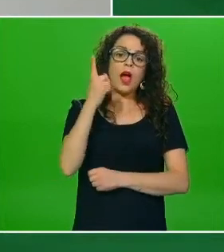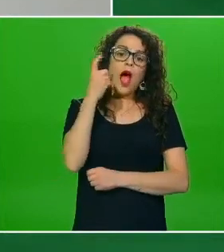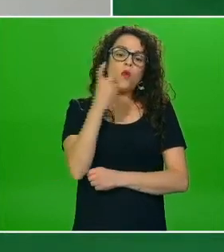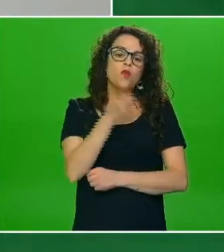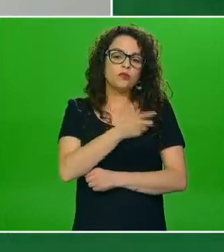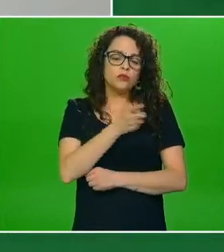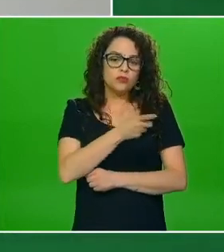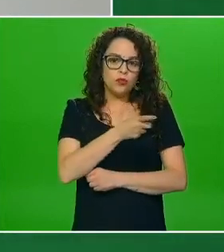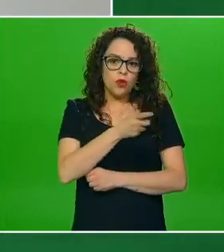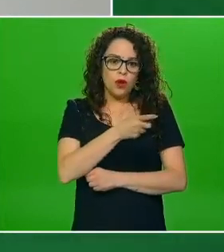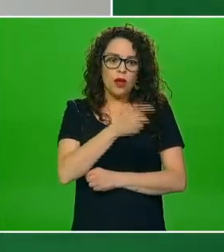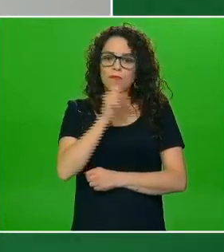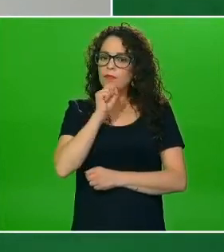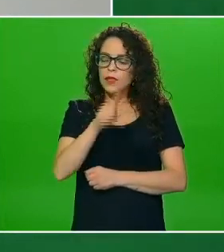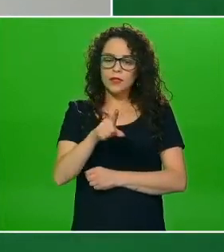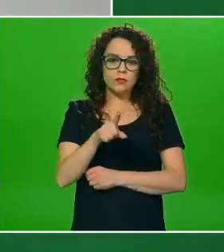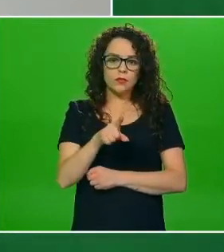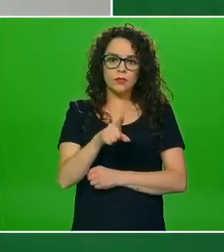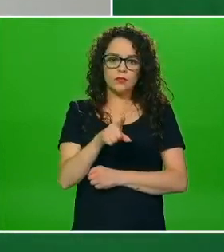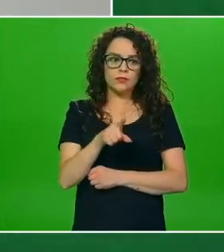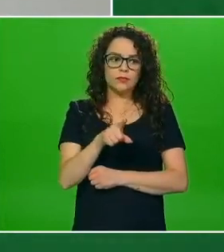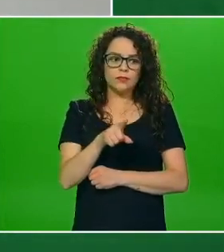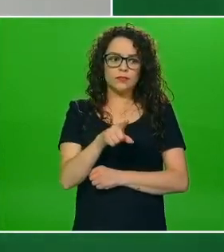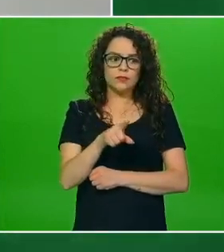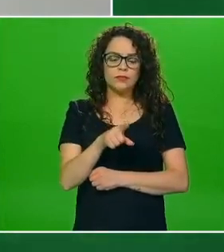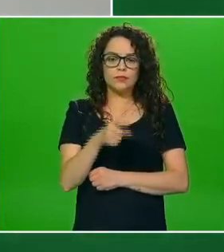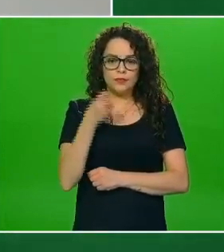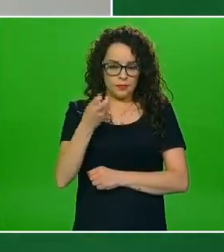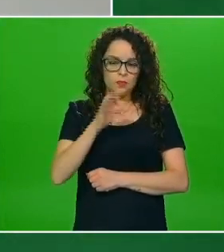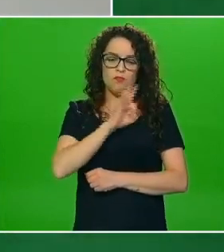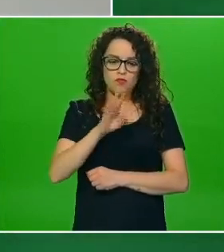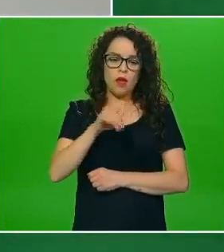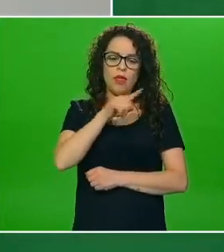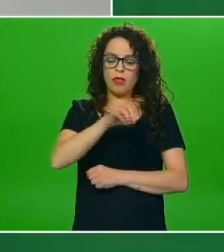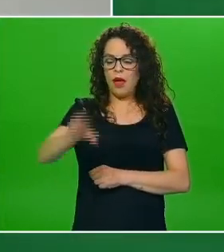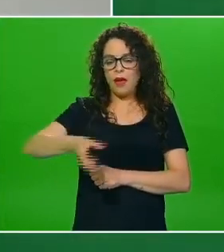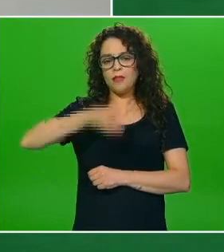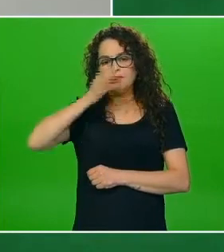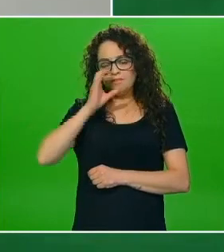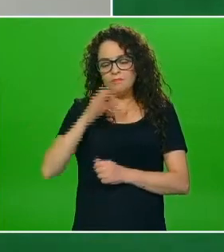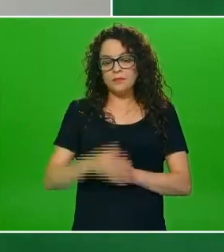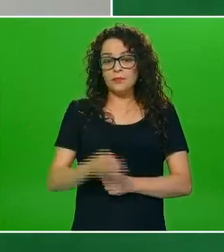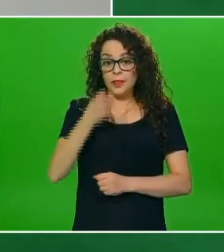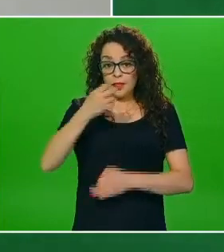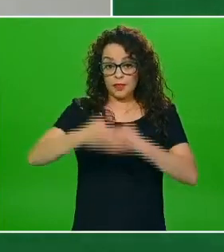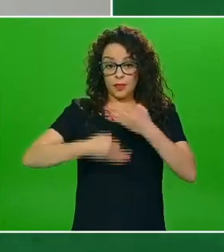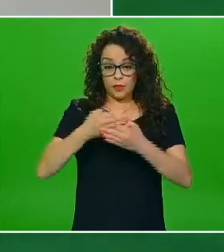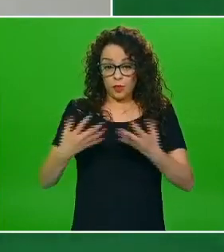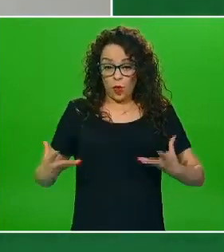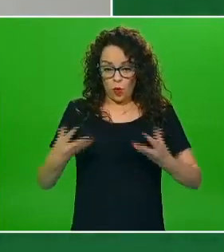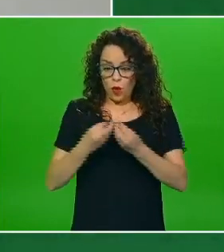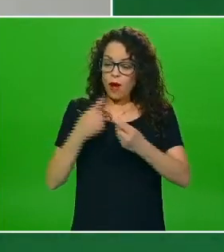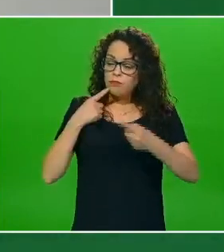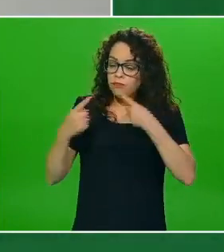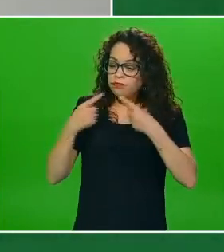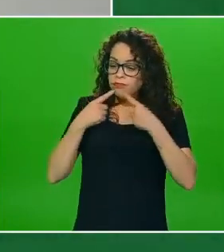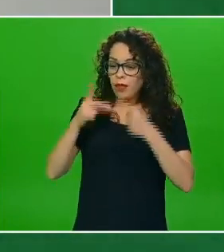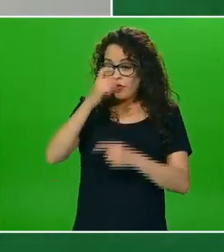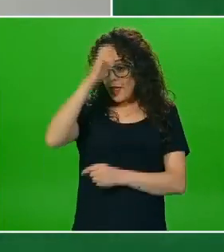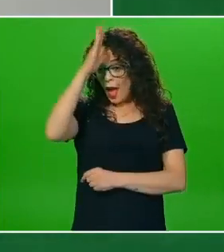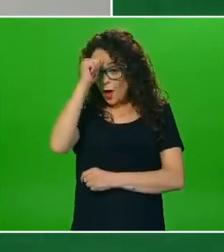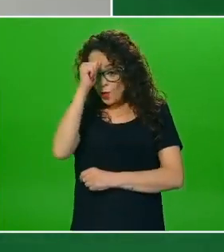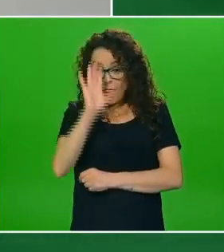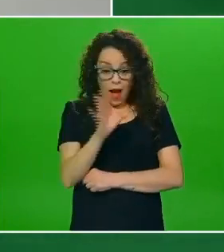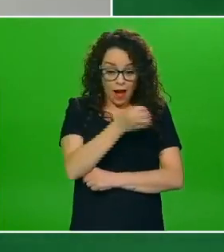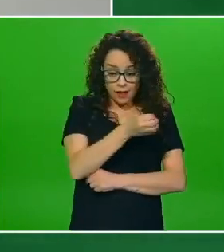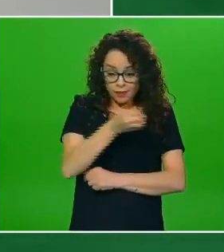simple también muy a su alcance y bueno toda esta organización el ya poder hablarlo abiertamente